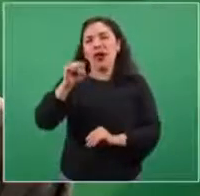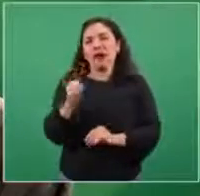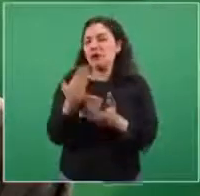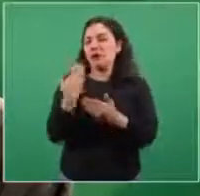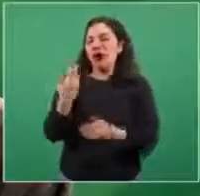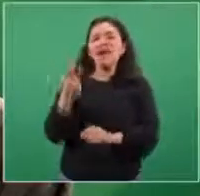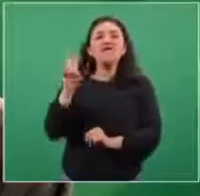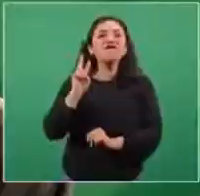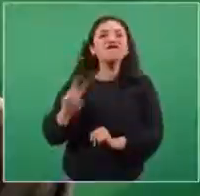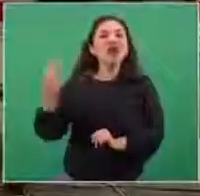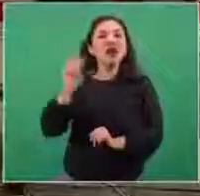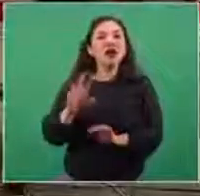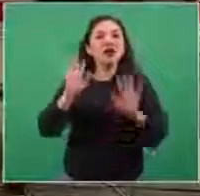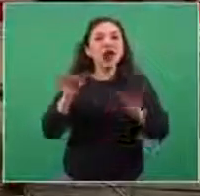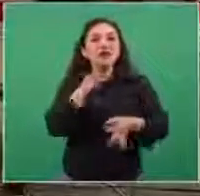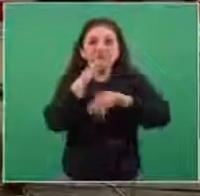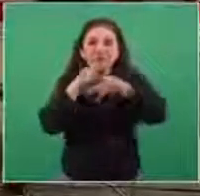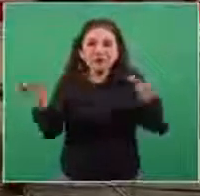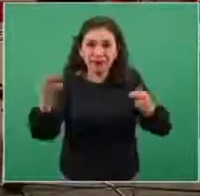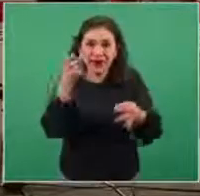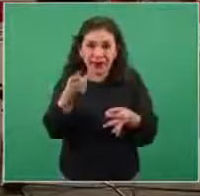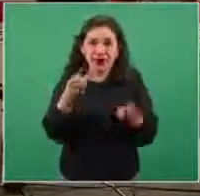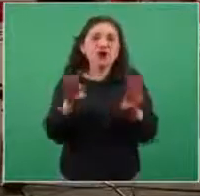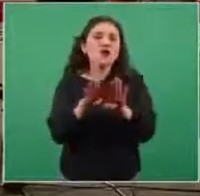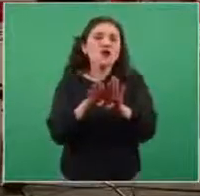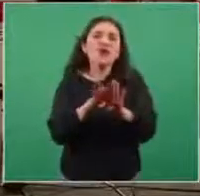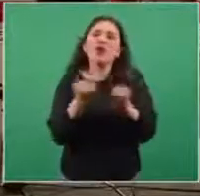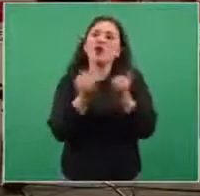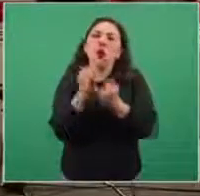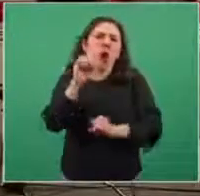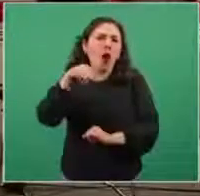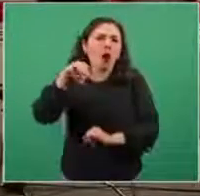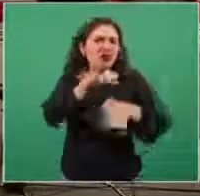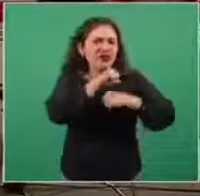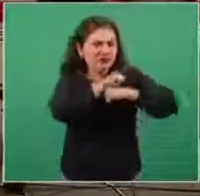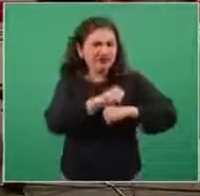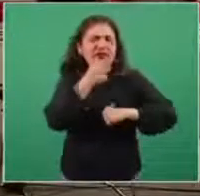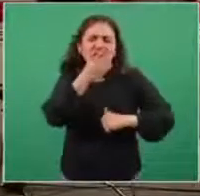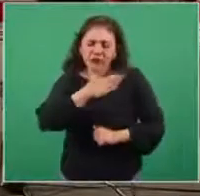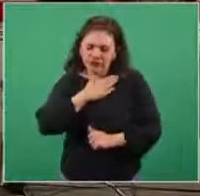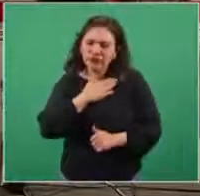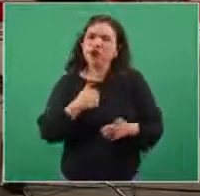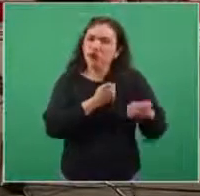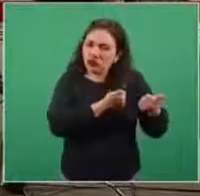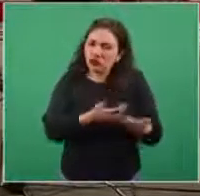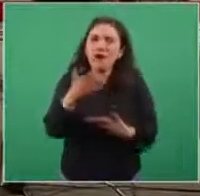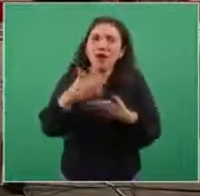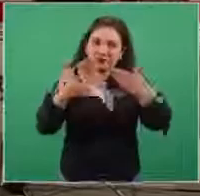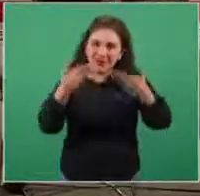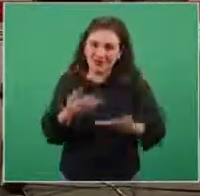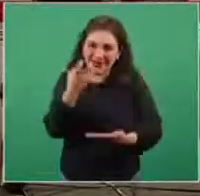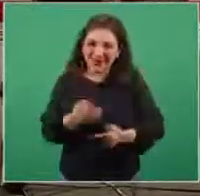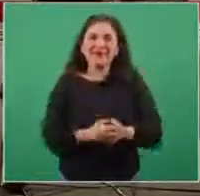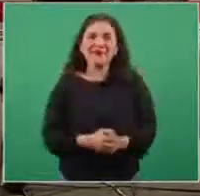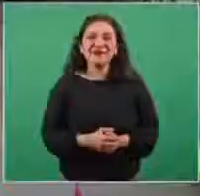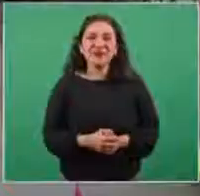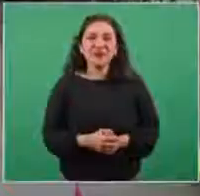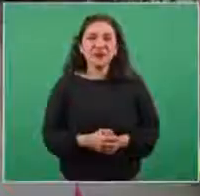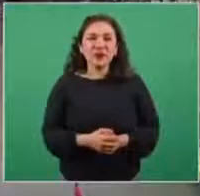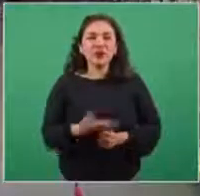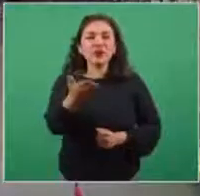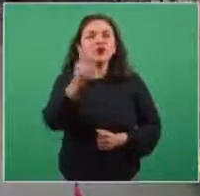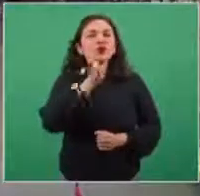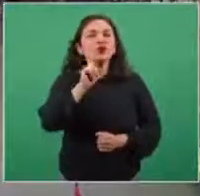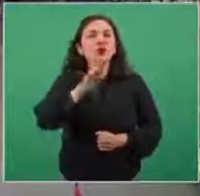pasado viernes 29 de enero, tal como se comprometió la OMS a entregarlo. Vamos a abrir. Blanca Valadez